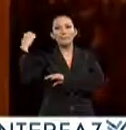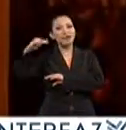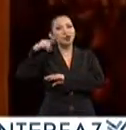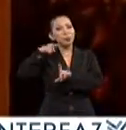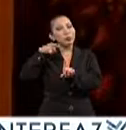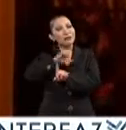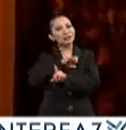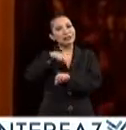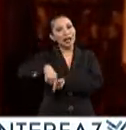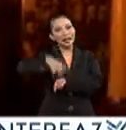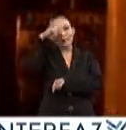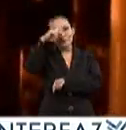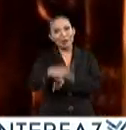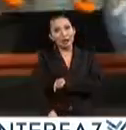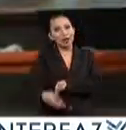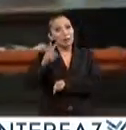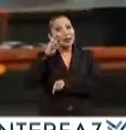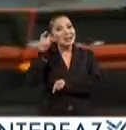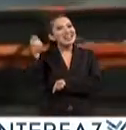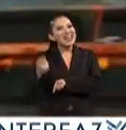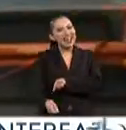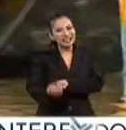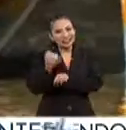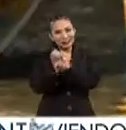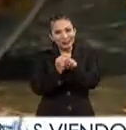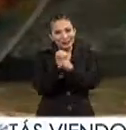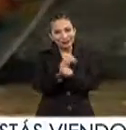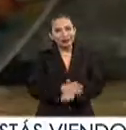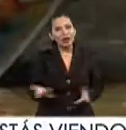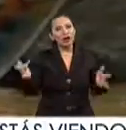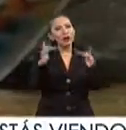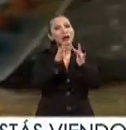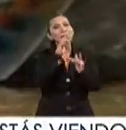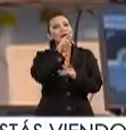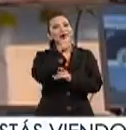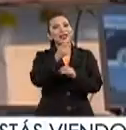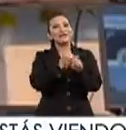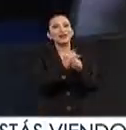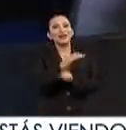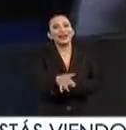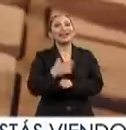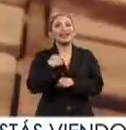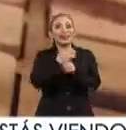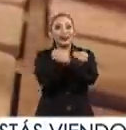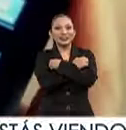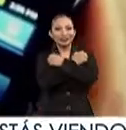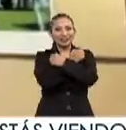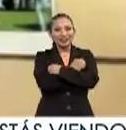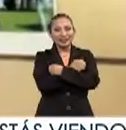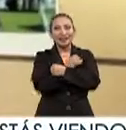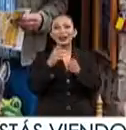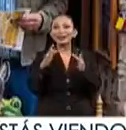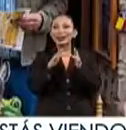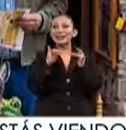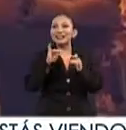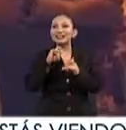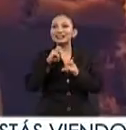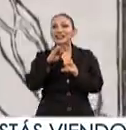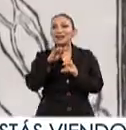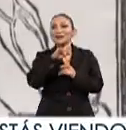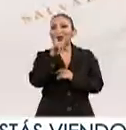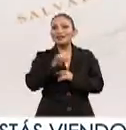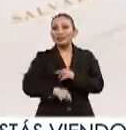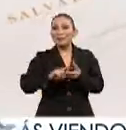especiales de nuestro país. No dejes de ver nuestra nota. Conéctate con lo mejor de la información en Educación. Conéctate con